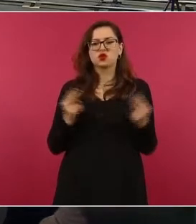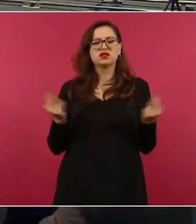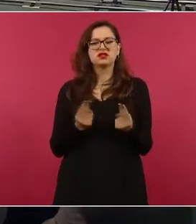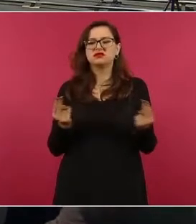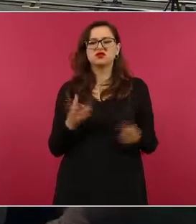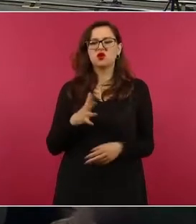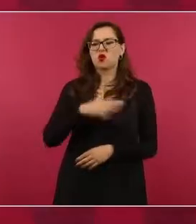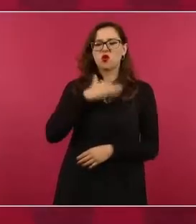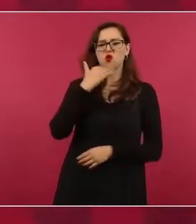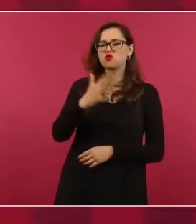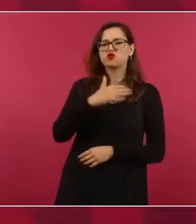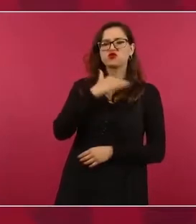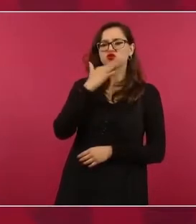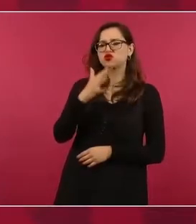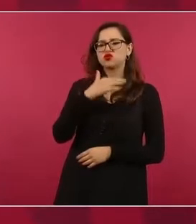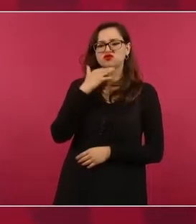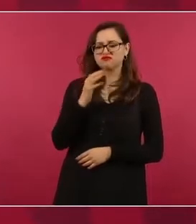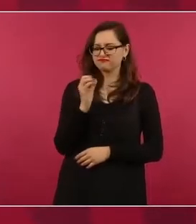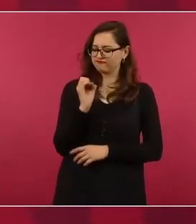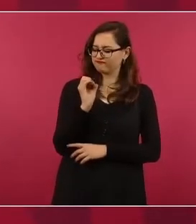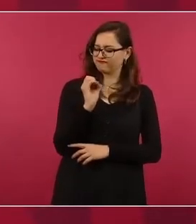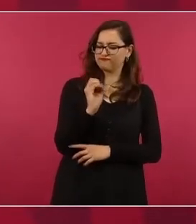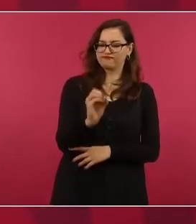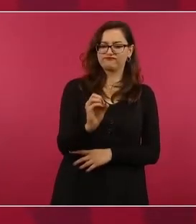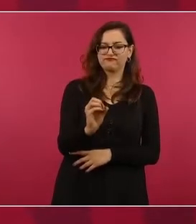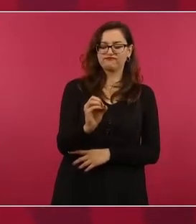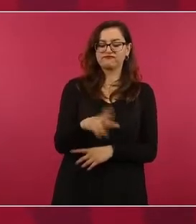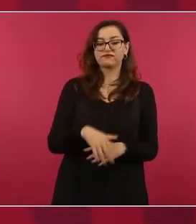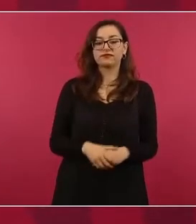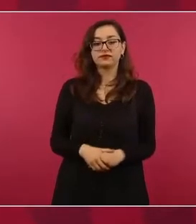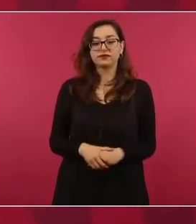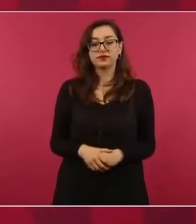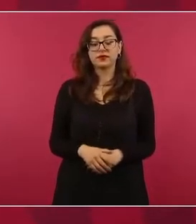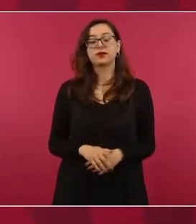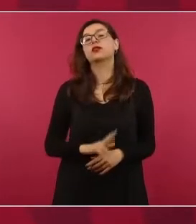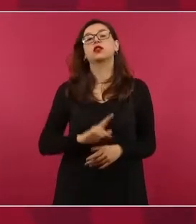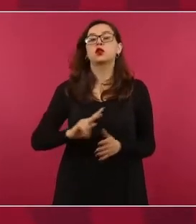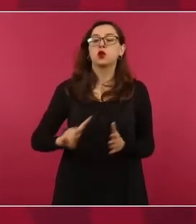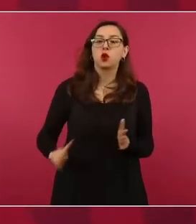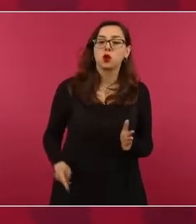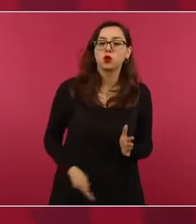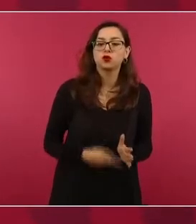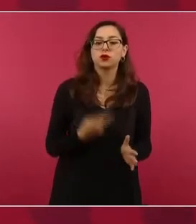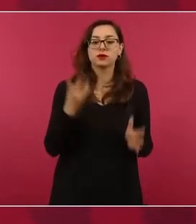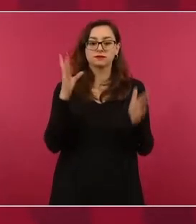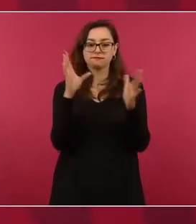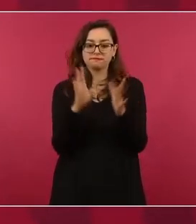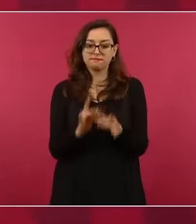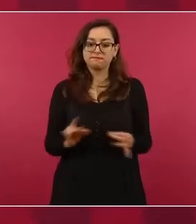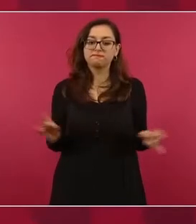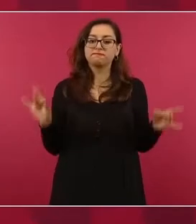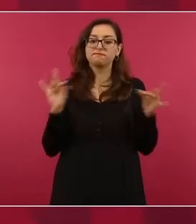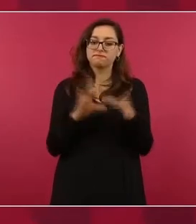Y vuelvo a decir, para que no se malinterprete,